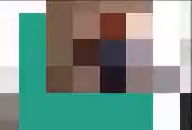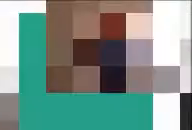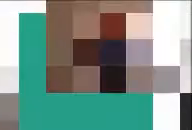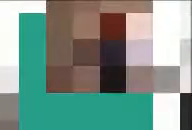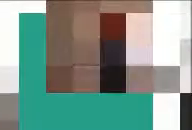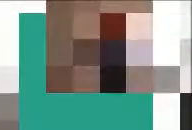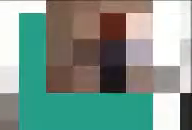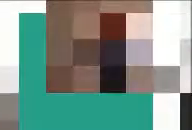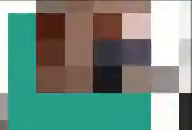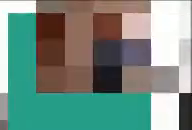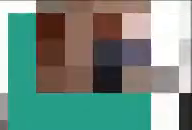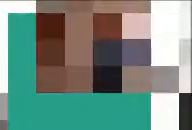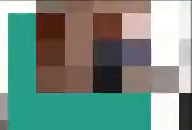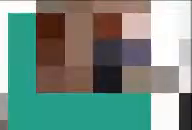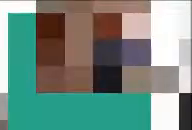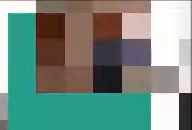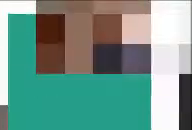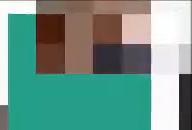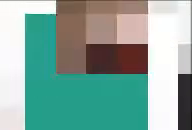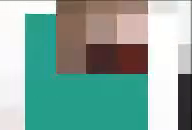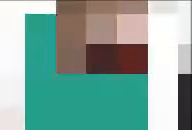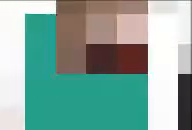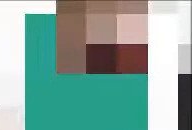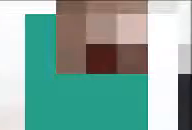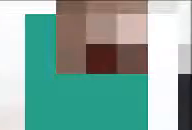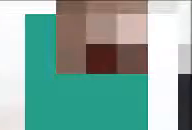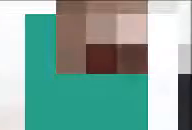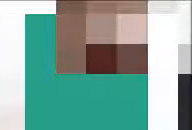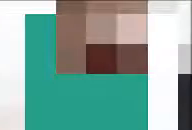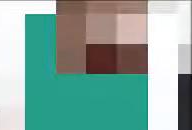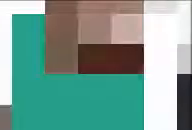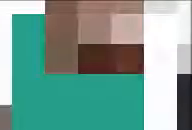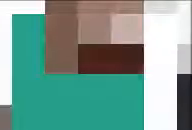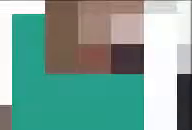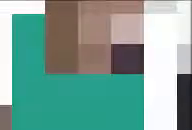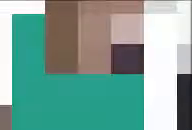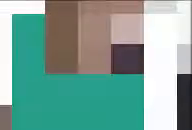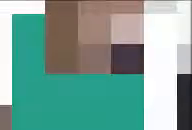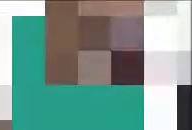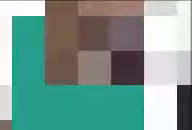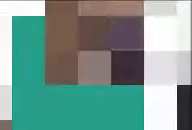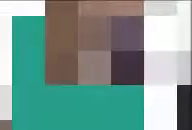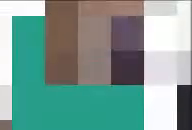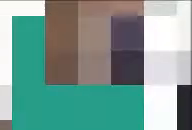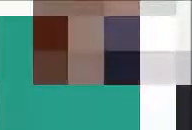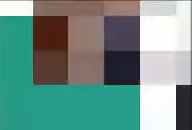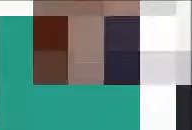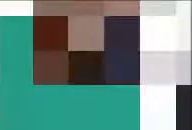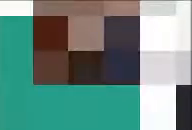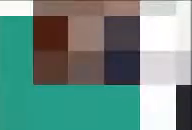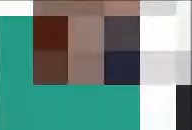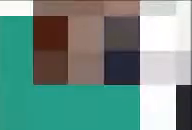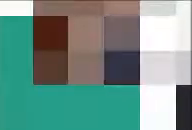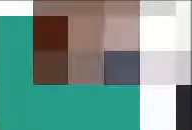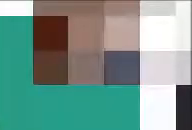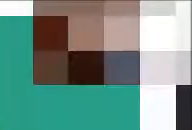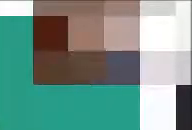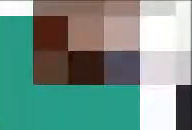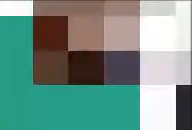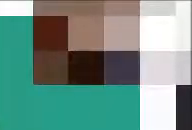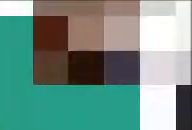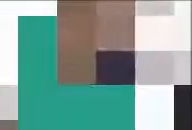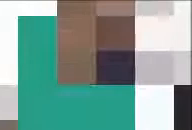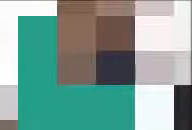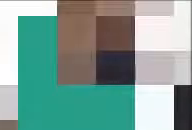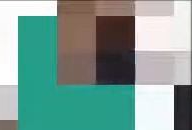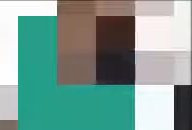se han modificado nuestras realidades y nuestros contextos de una manera tan brutal, sin darnos la posibilidad